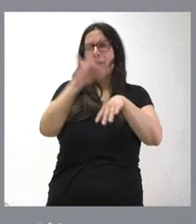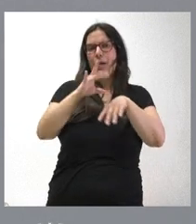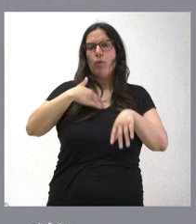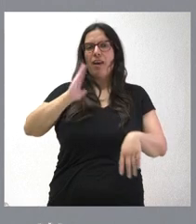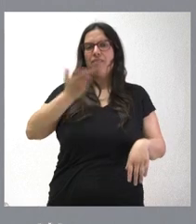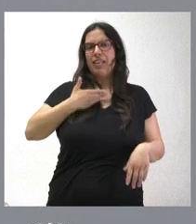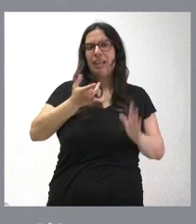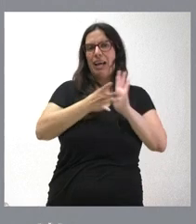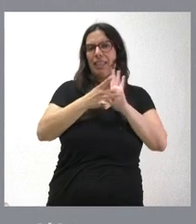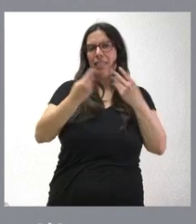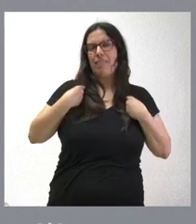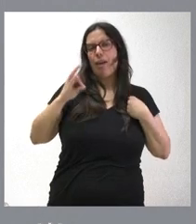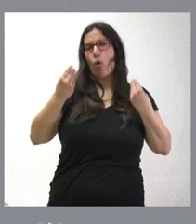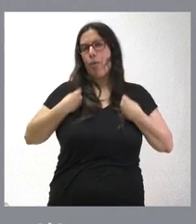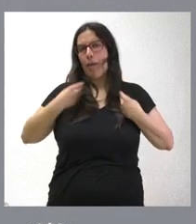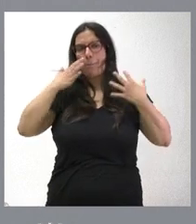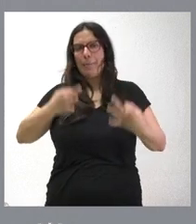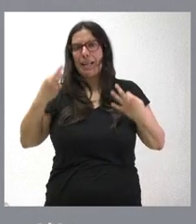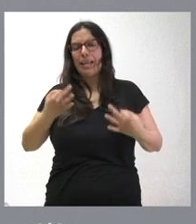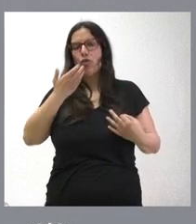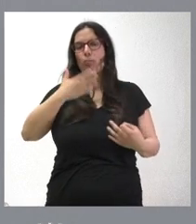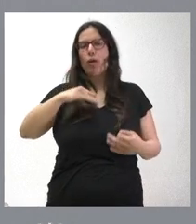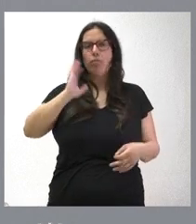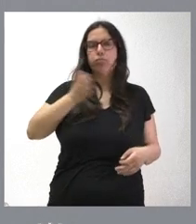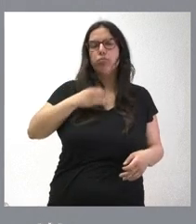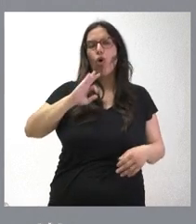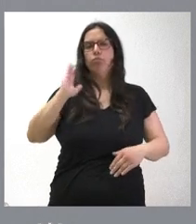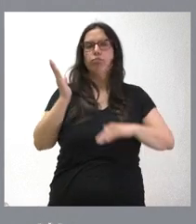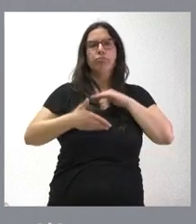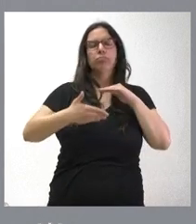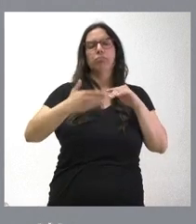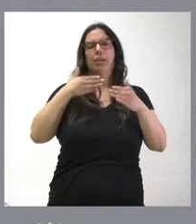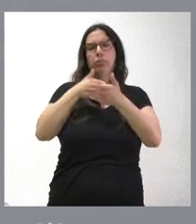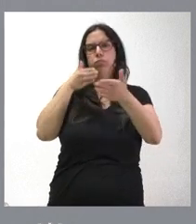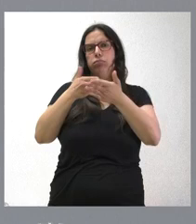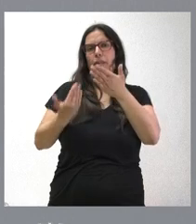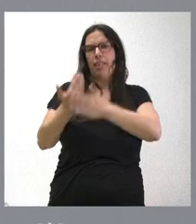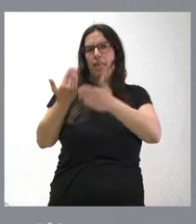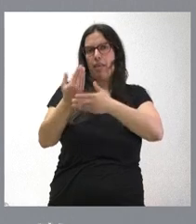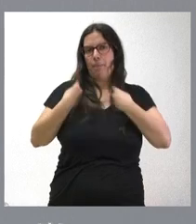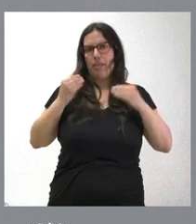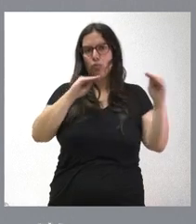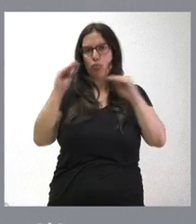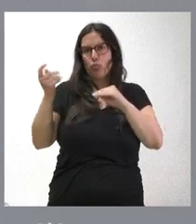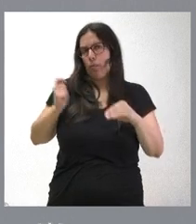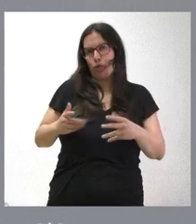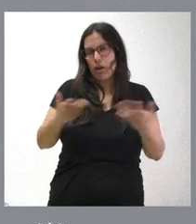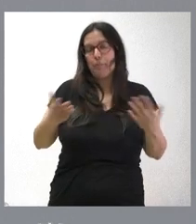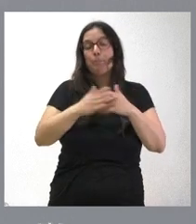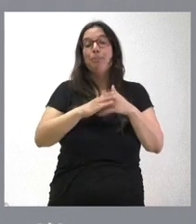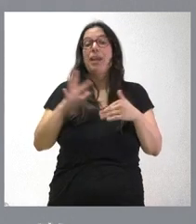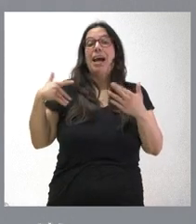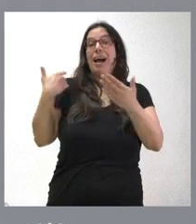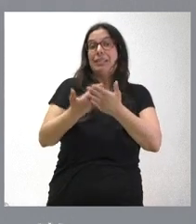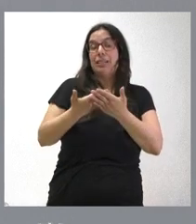entendida como una amenaza de incapacidad o menoscabo importante para su vida cotidiana o profesional hasta ahora estaba previsto para